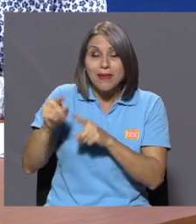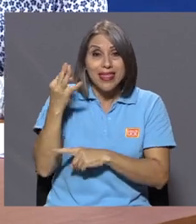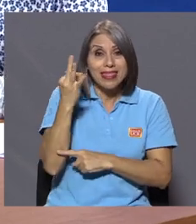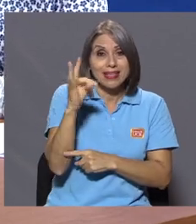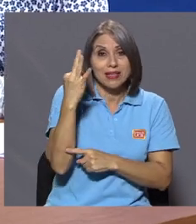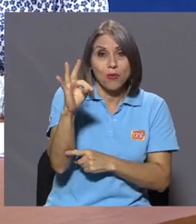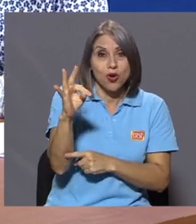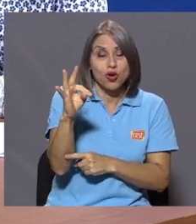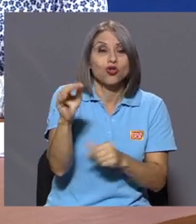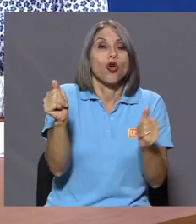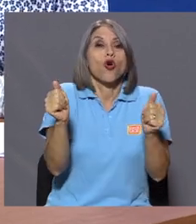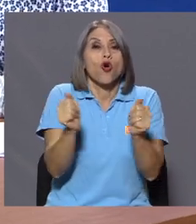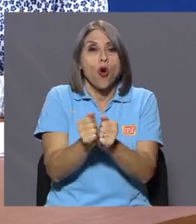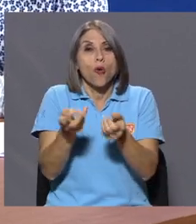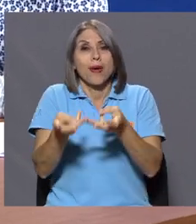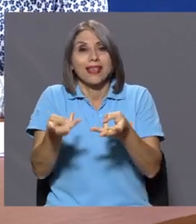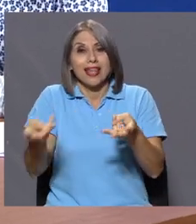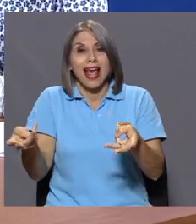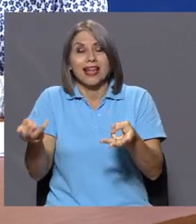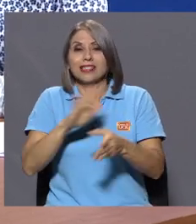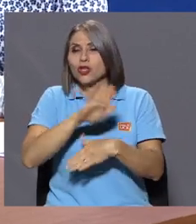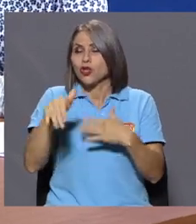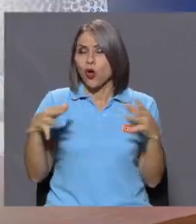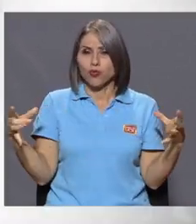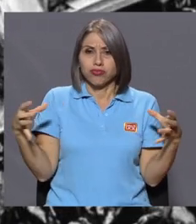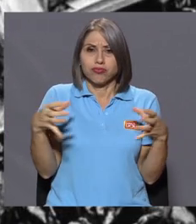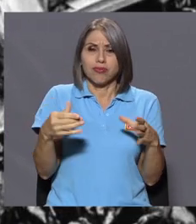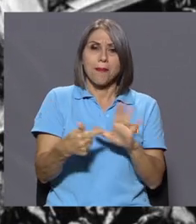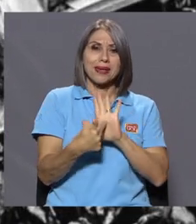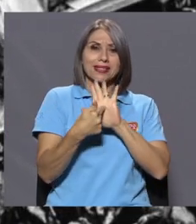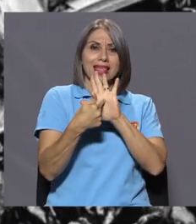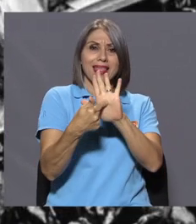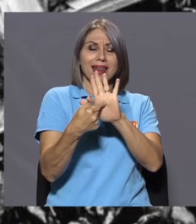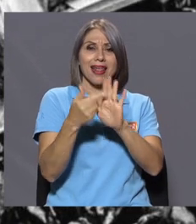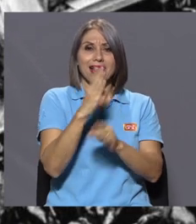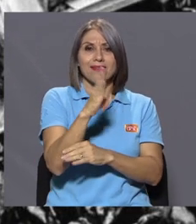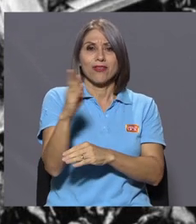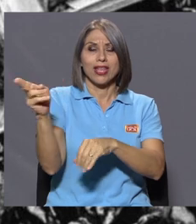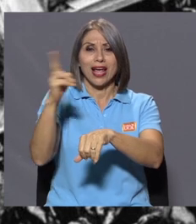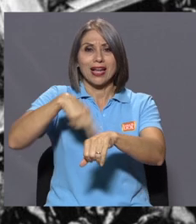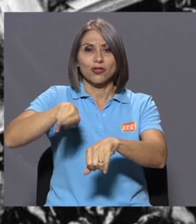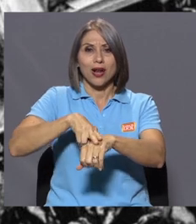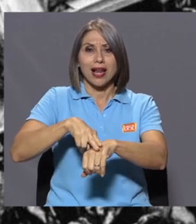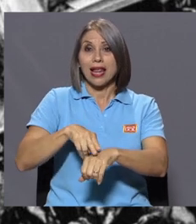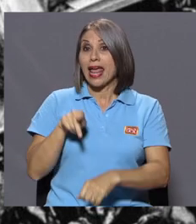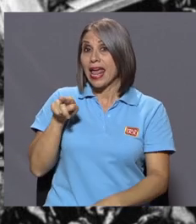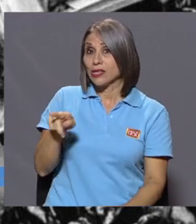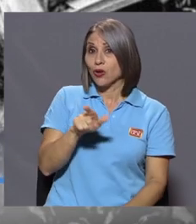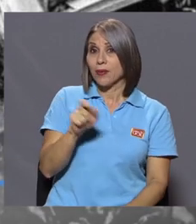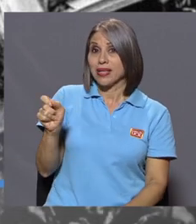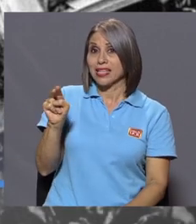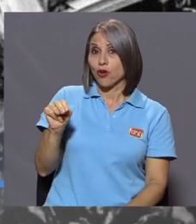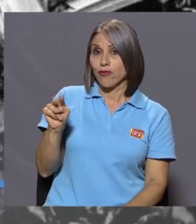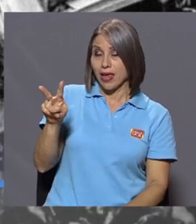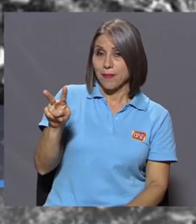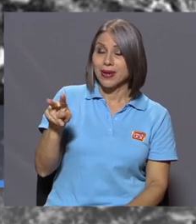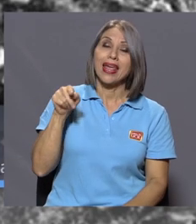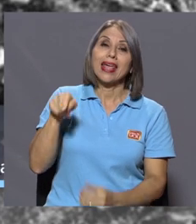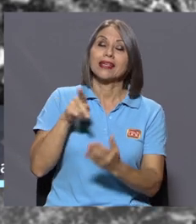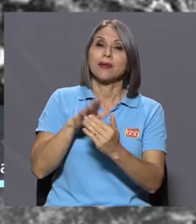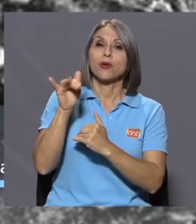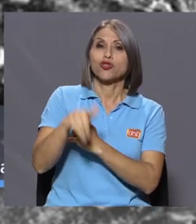con los materiales, los vamos a presentar en Biblioteca Nacional. Esto va a ser en el mes de noviembre. O sea, este es un proyecto